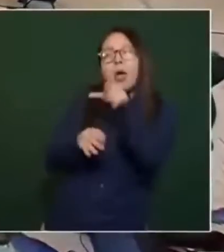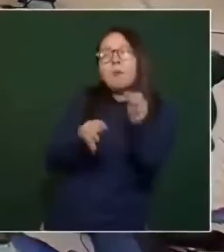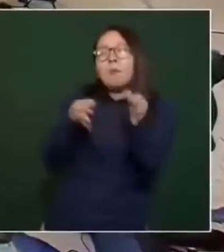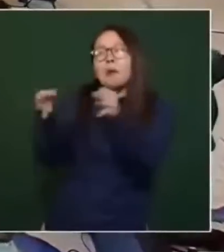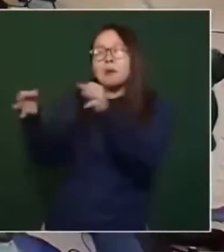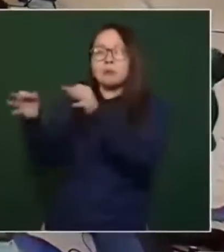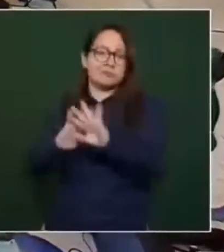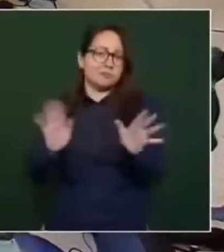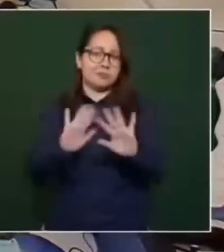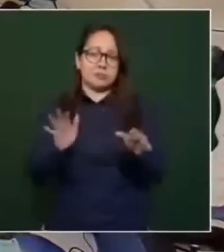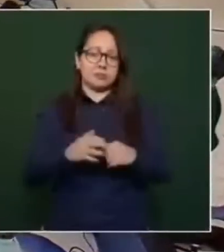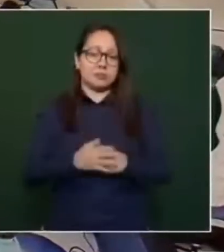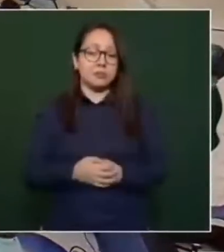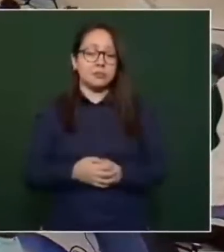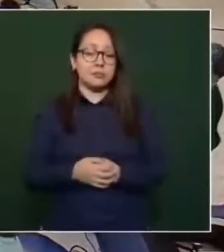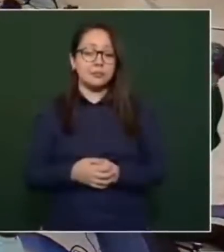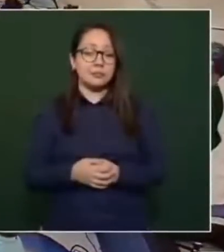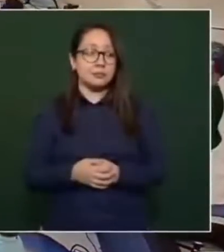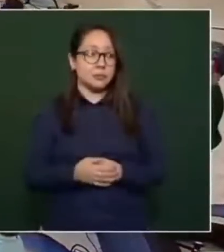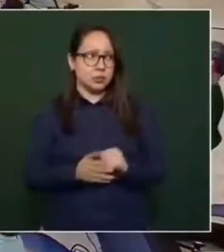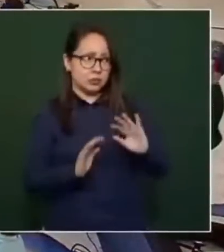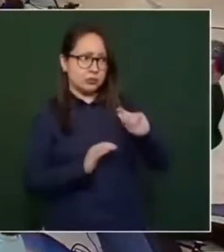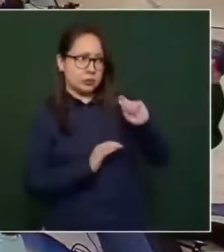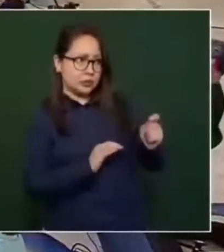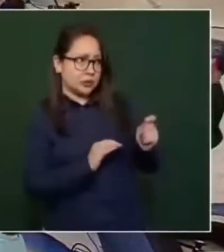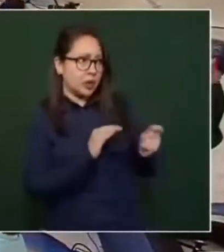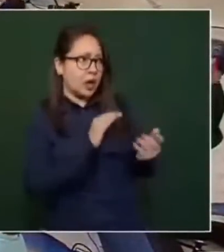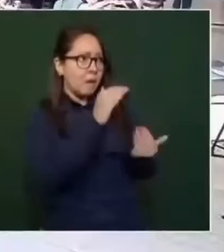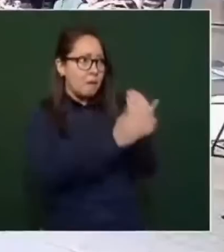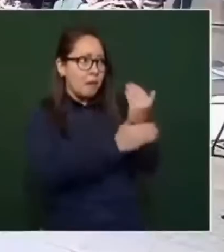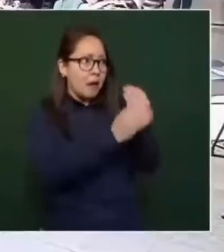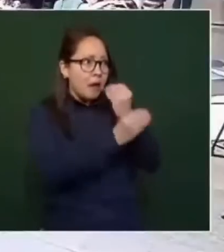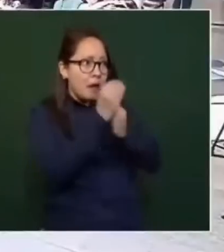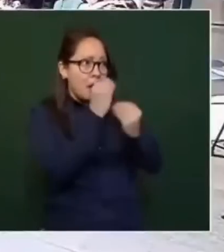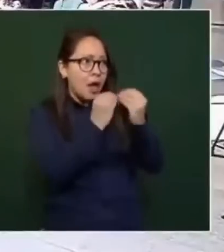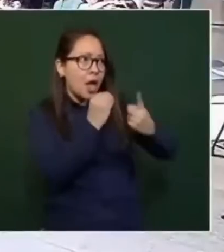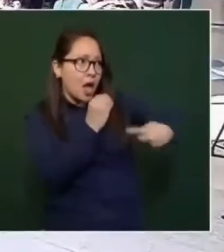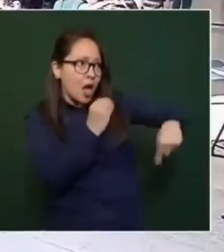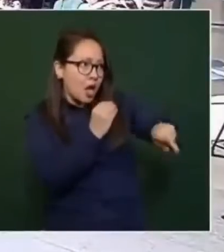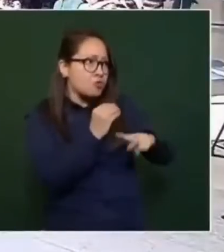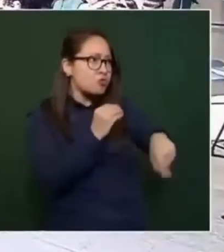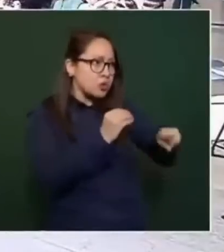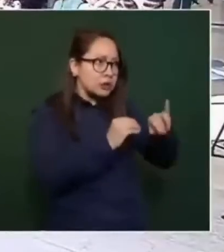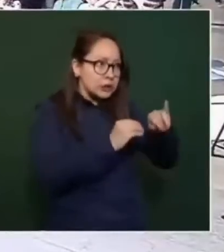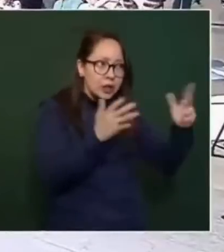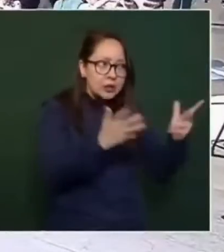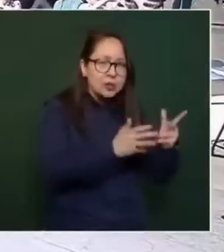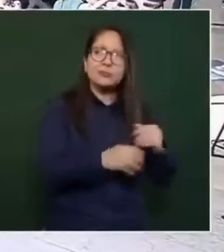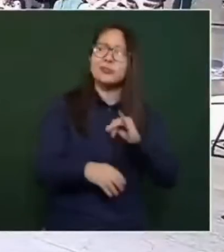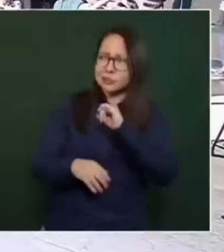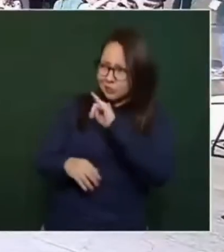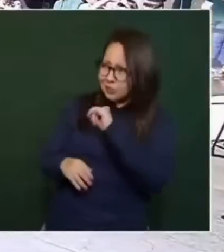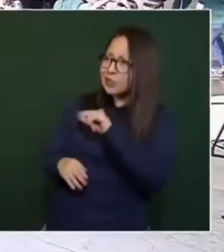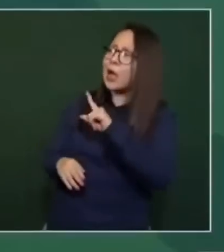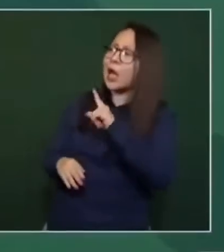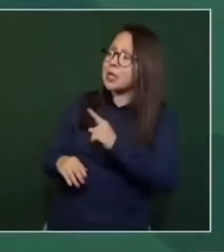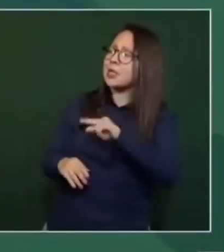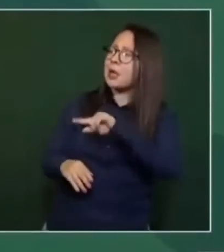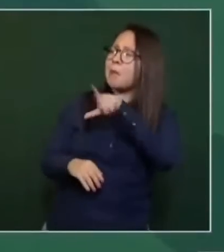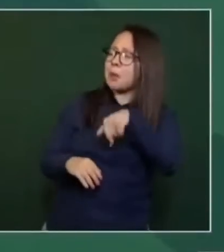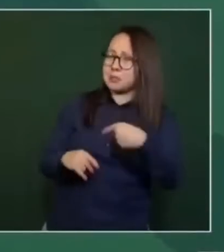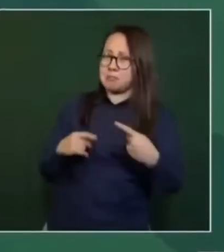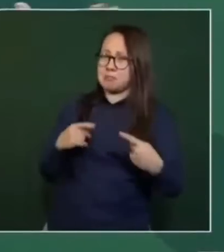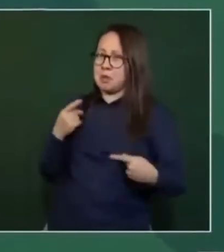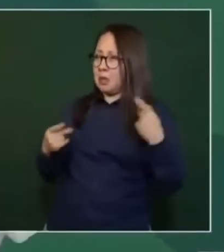Es decir, el desayuno sí se llevó a cabo. Sí. Y ahí le dio ese mensaje. ahí empezaron y me fueron a consultar